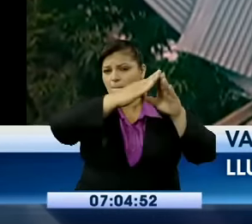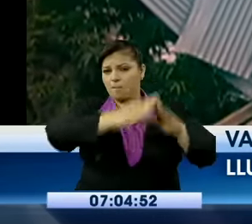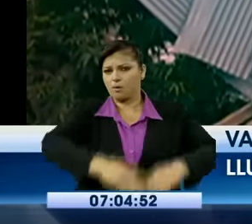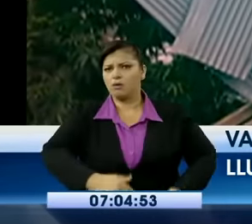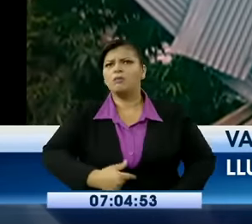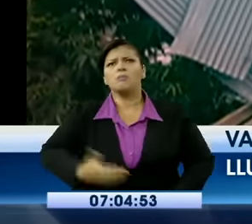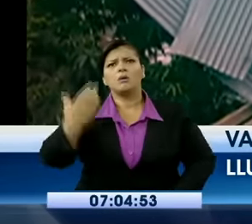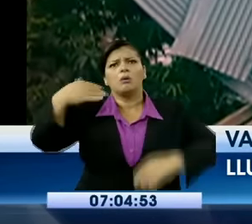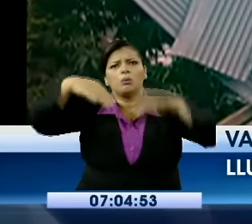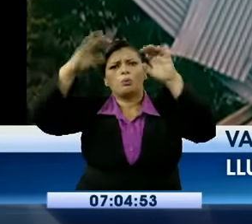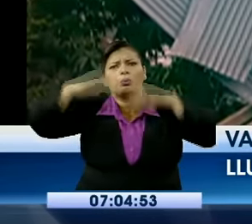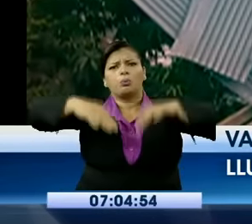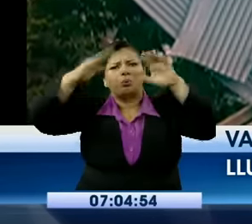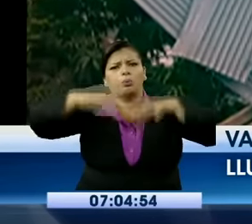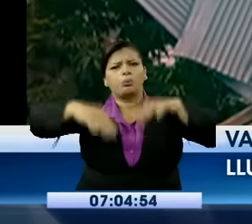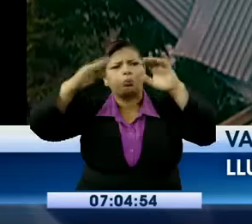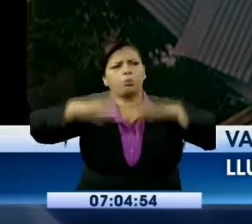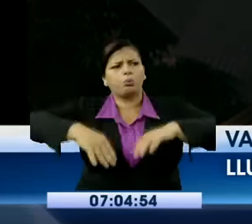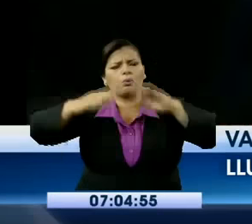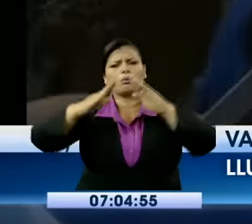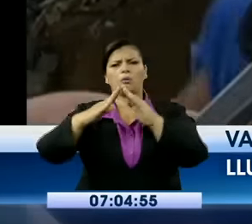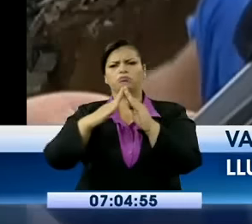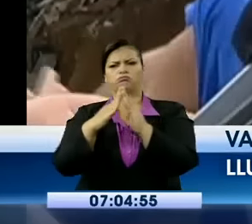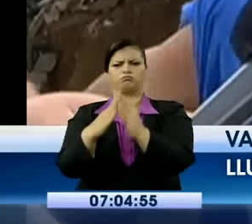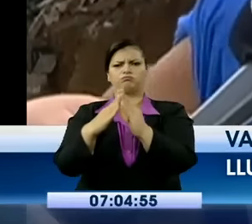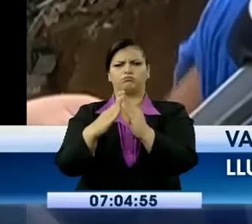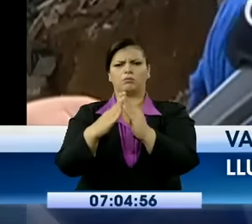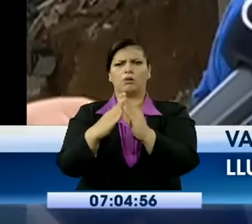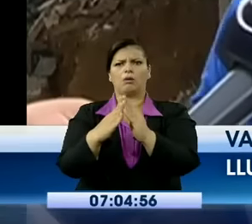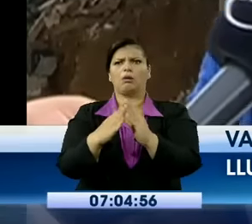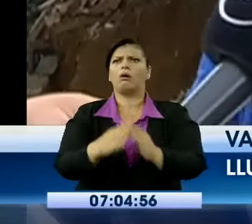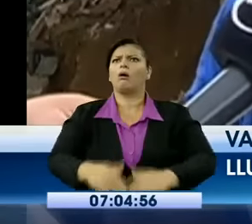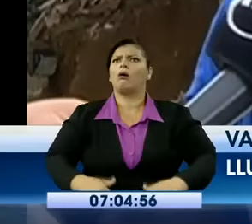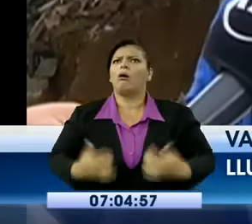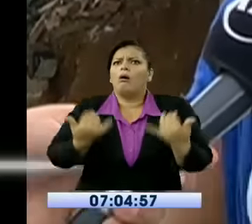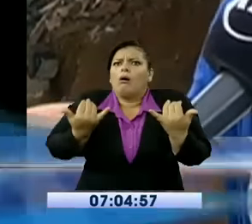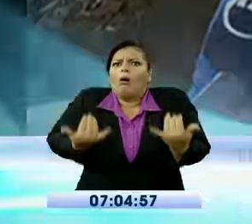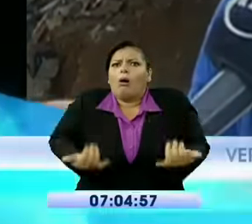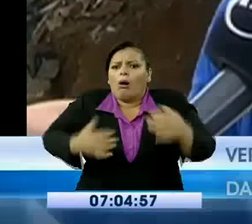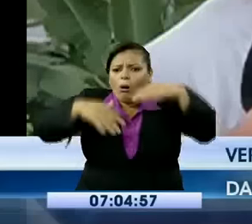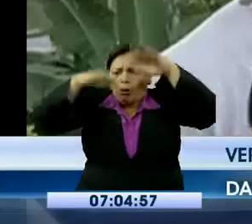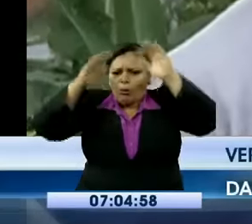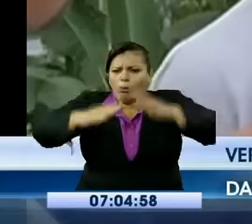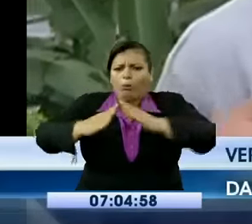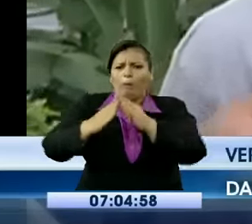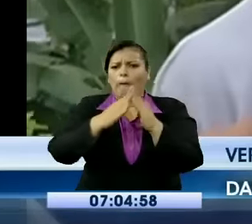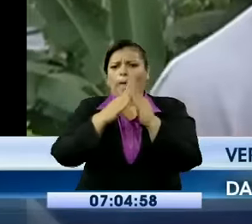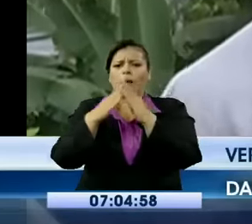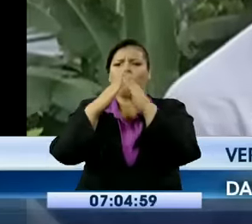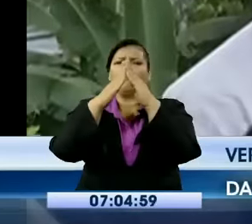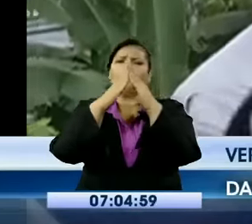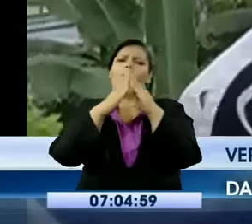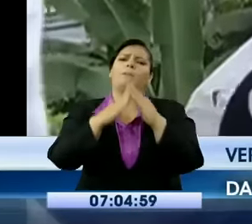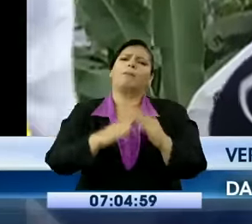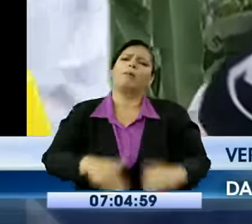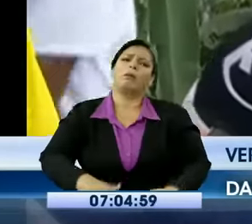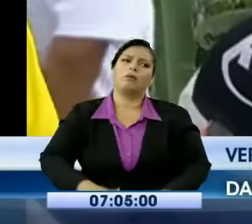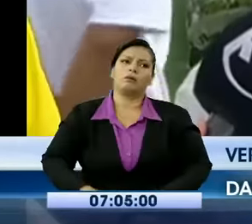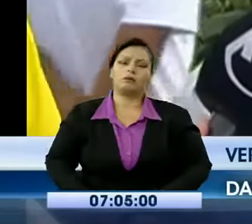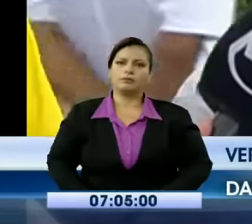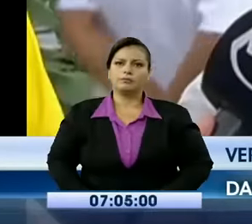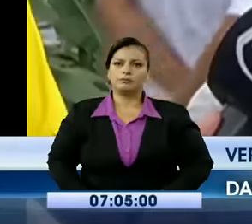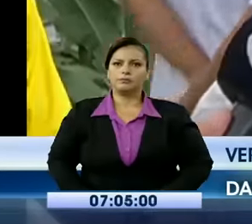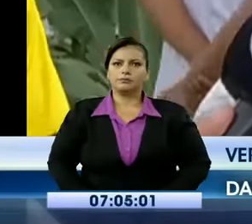duro y nunca se me ha caído mi casa. Y de un momento a otro se cayó toda mi casa. Que todos los caballeros hicieron esos muros